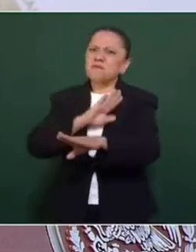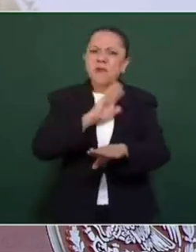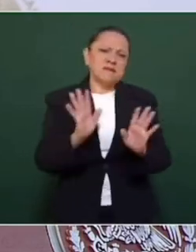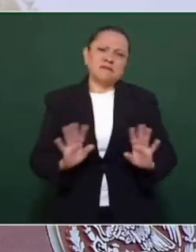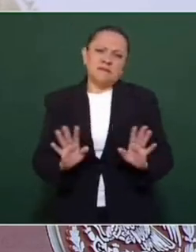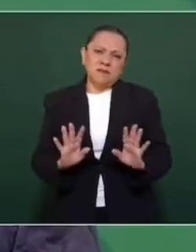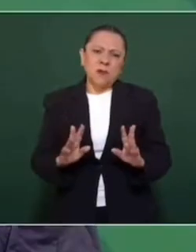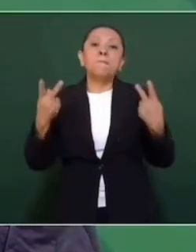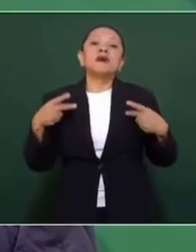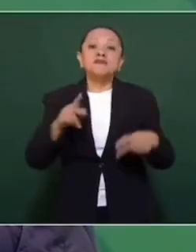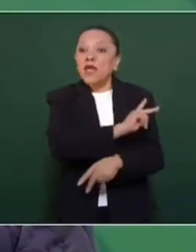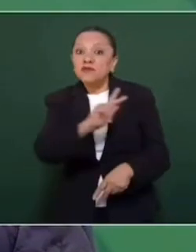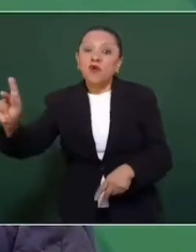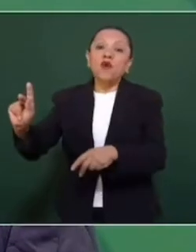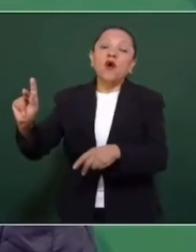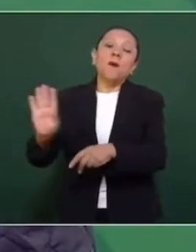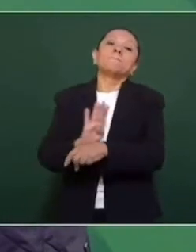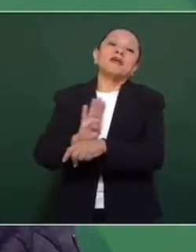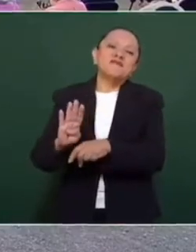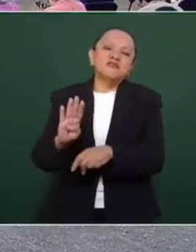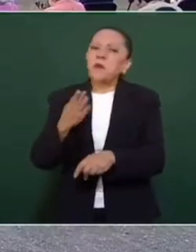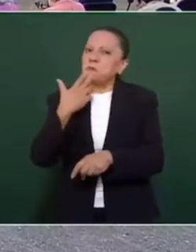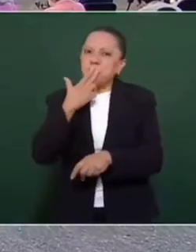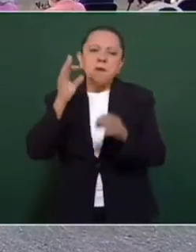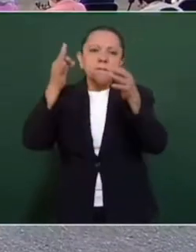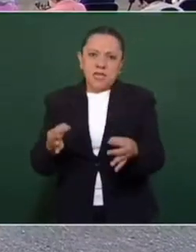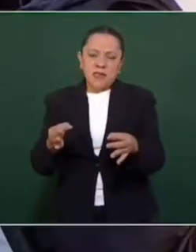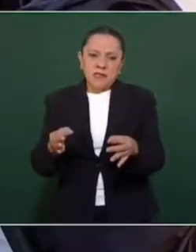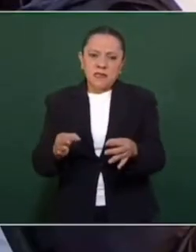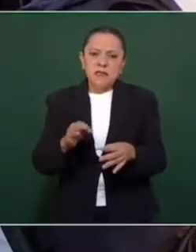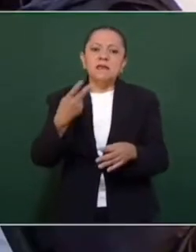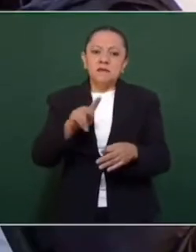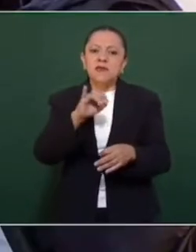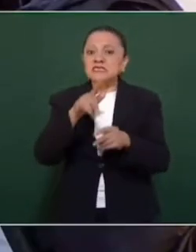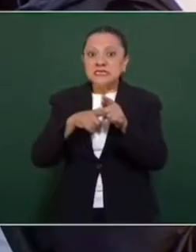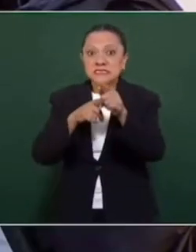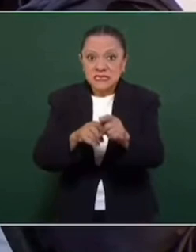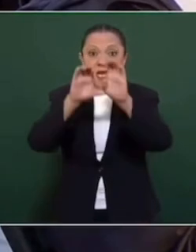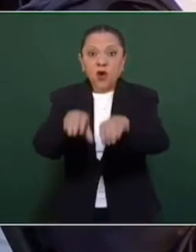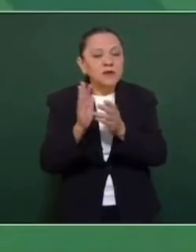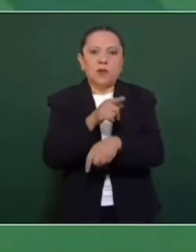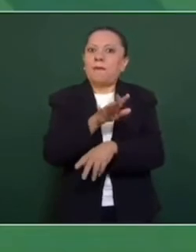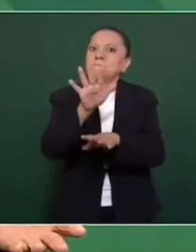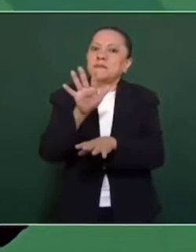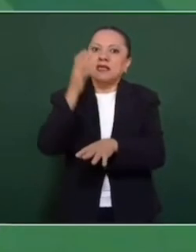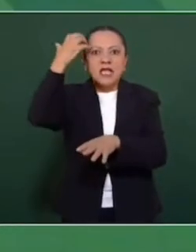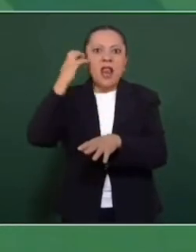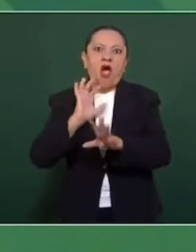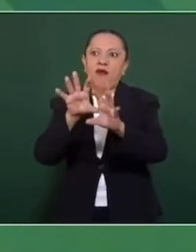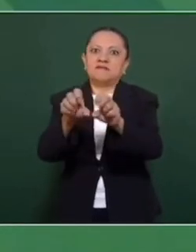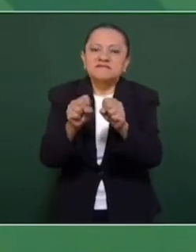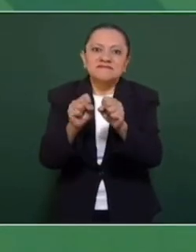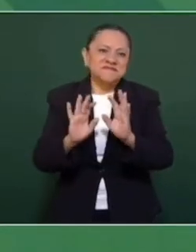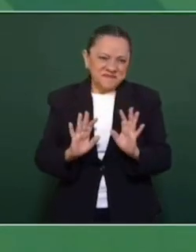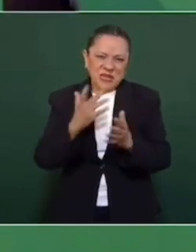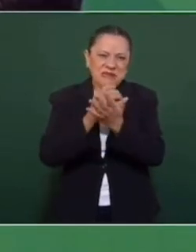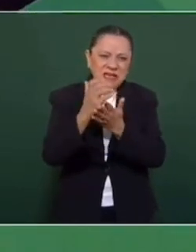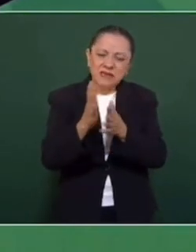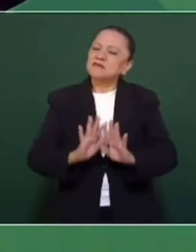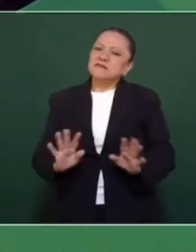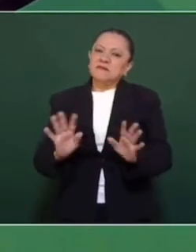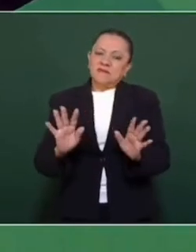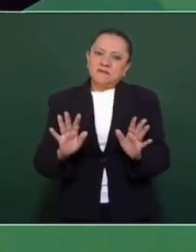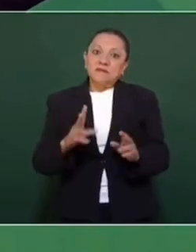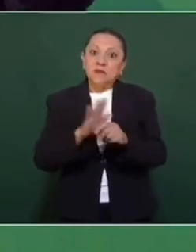La gente se va a beneficiar, la mayoría de la gente. ¿Se acabarían los contratos que nos han dado? Sí, porque son leoninos. Porque no puede ser que